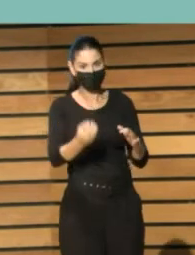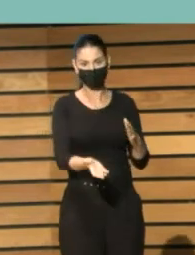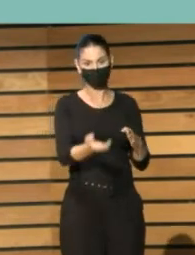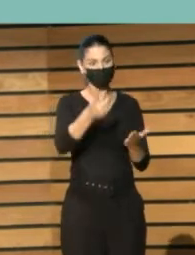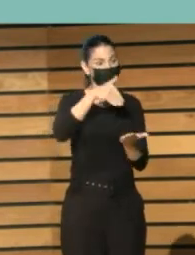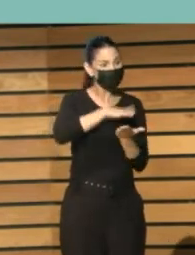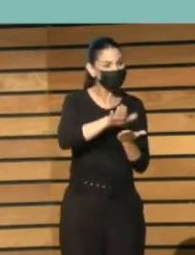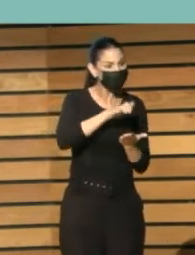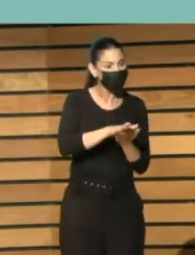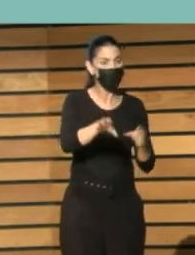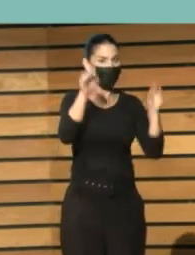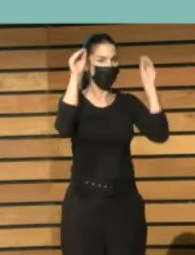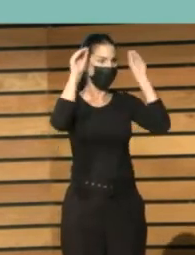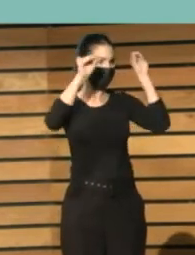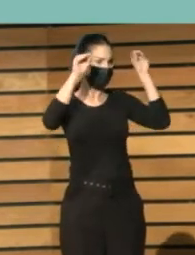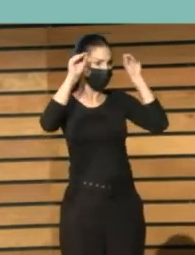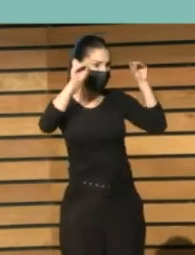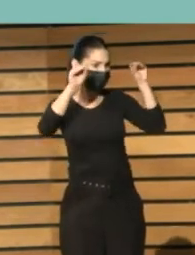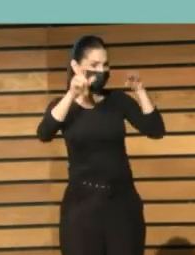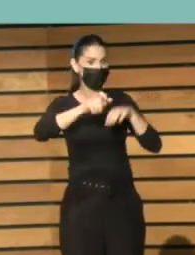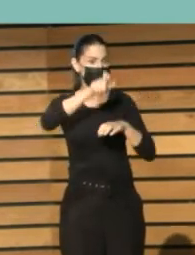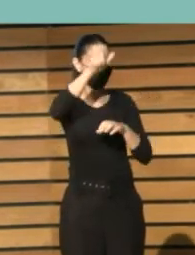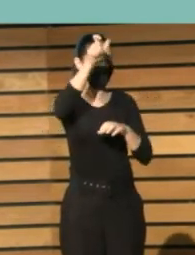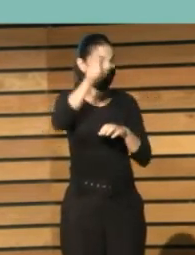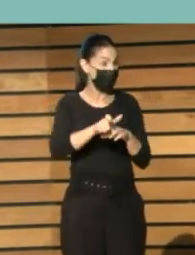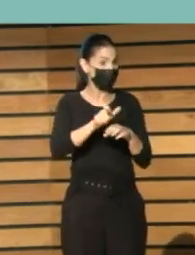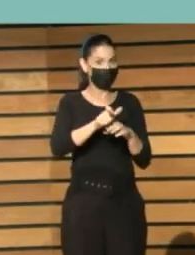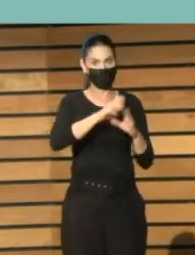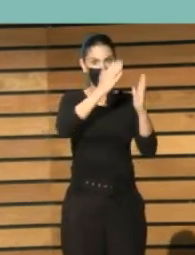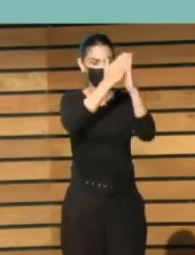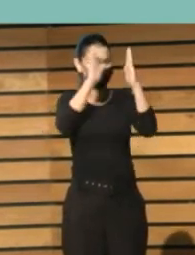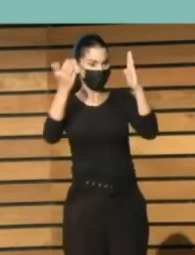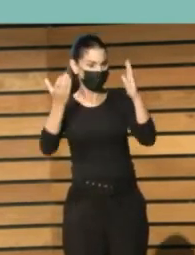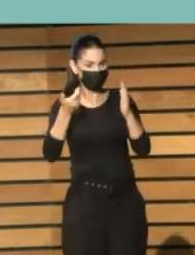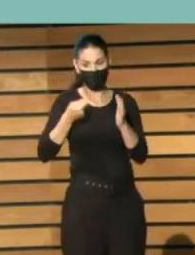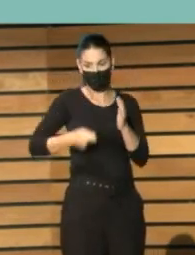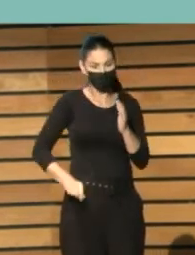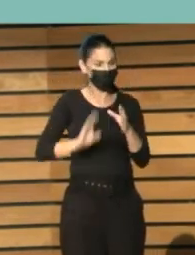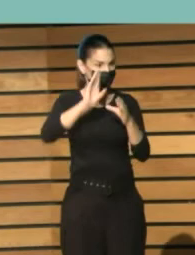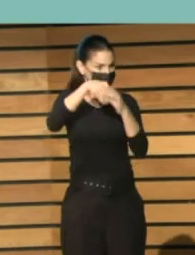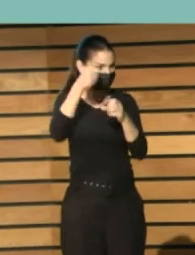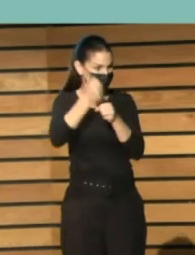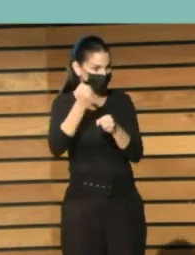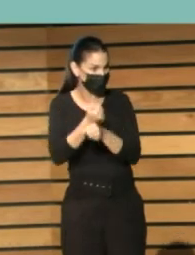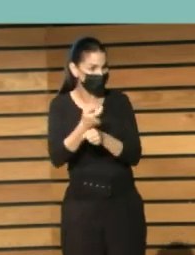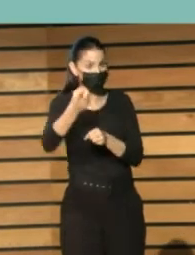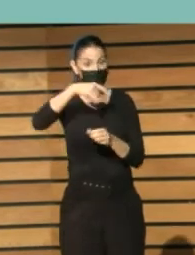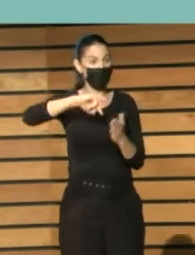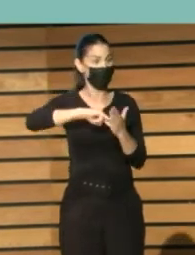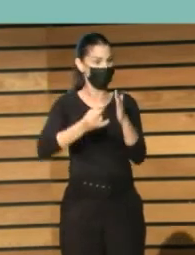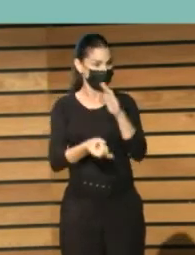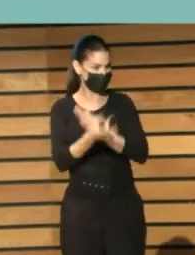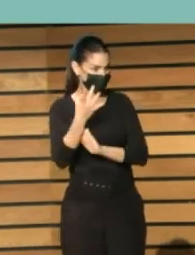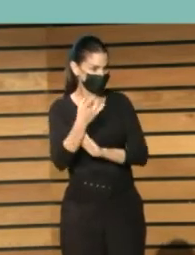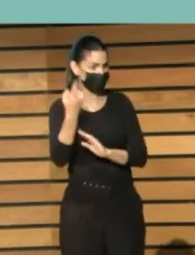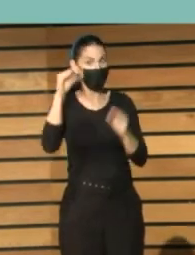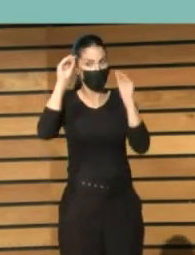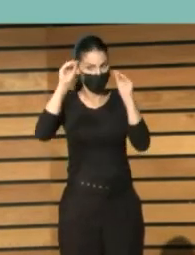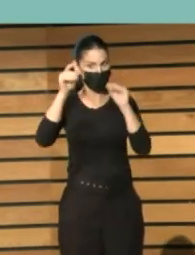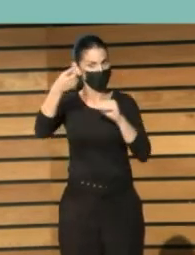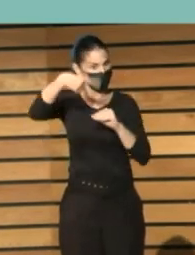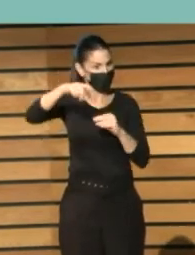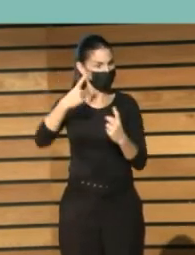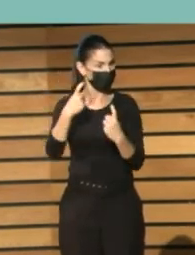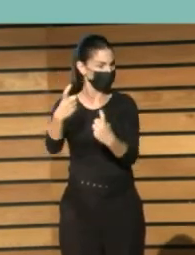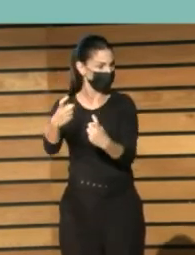Hace falta formación para los bibliotecarios y gestores que tengan que llevar a cabo estos proyectos. De